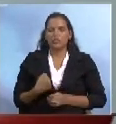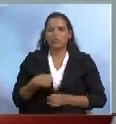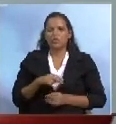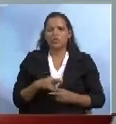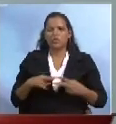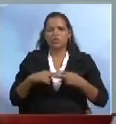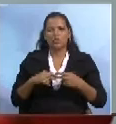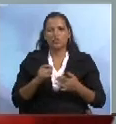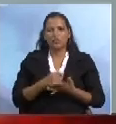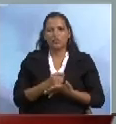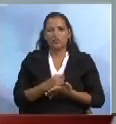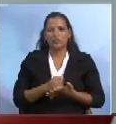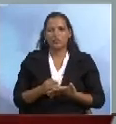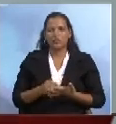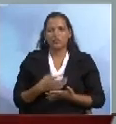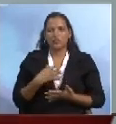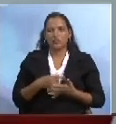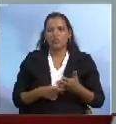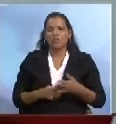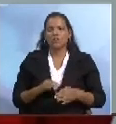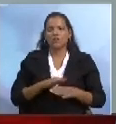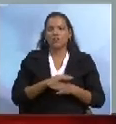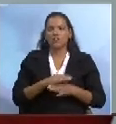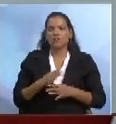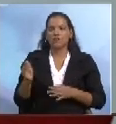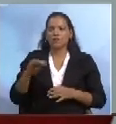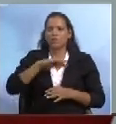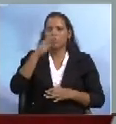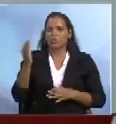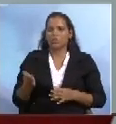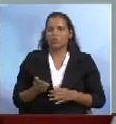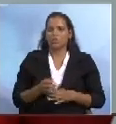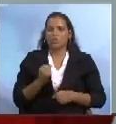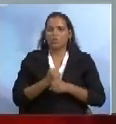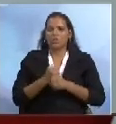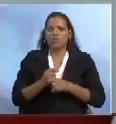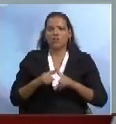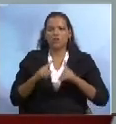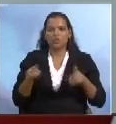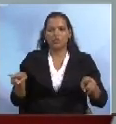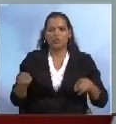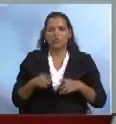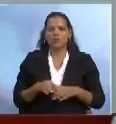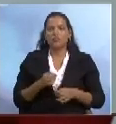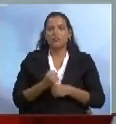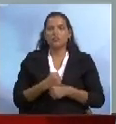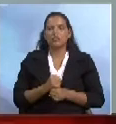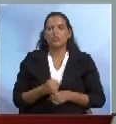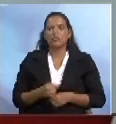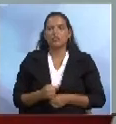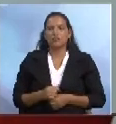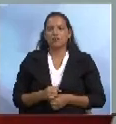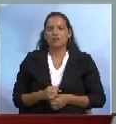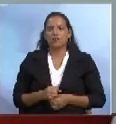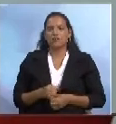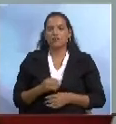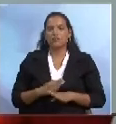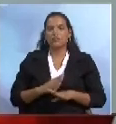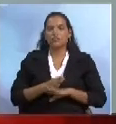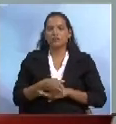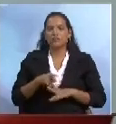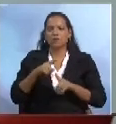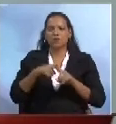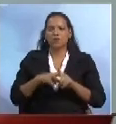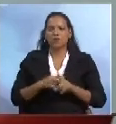acordado hacer unas terrazas en esta parte. Vamos a dar un tratamiento y vamos a completar un trabajo en un par de meses